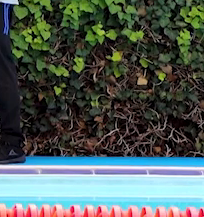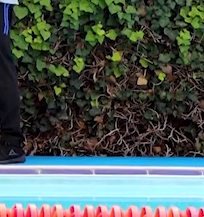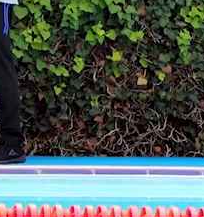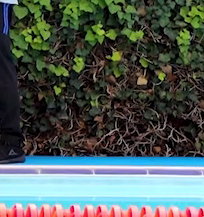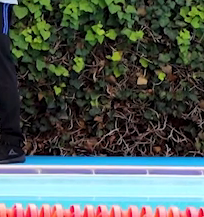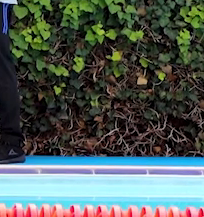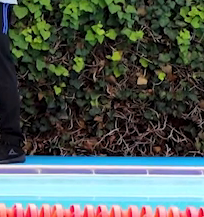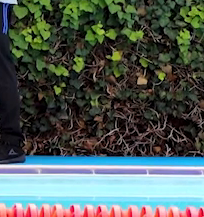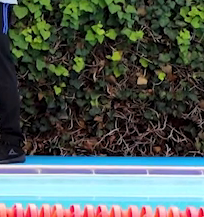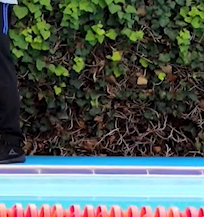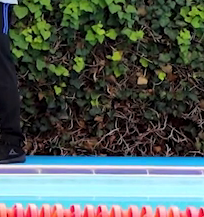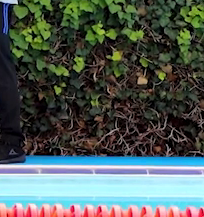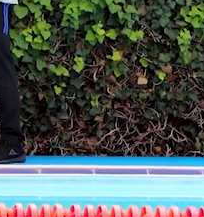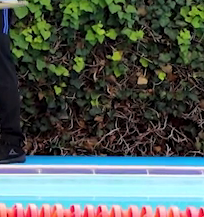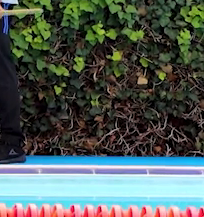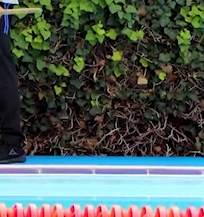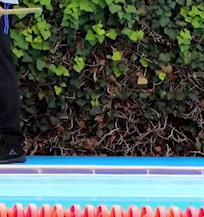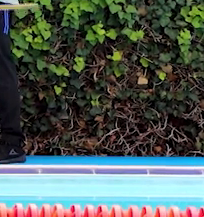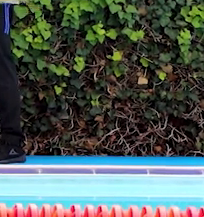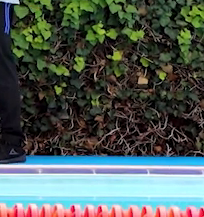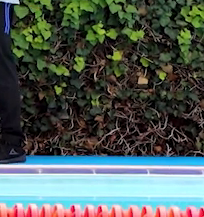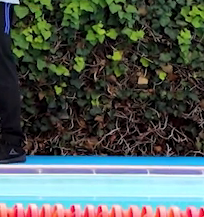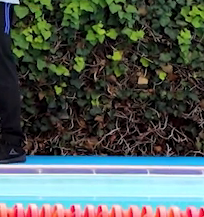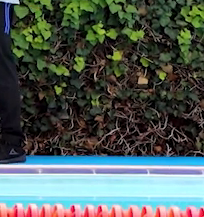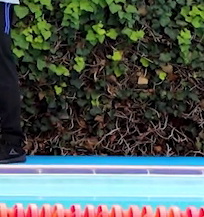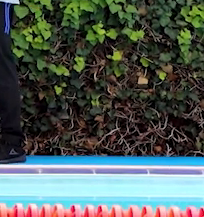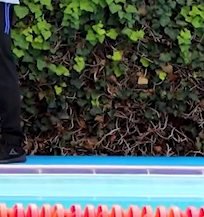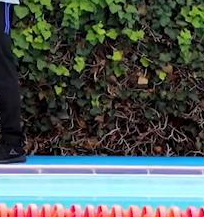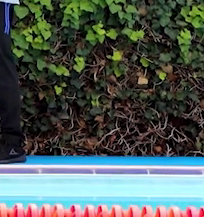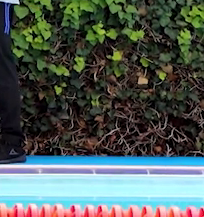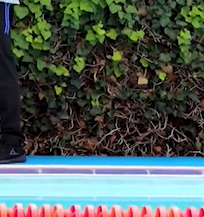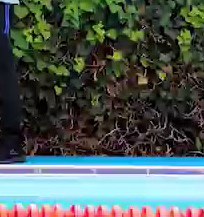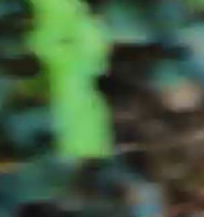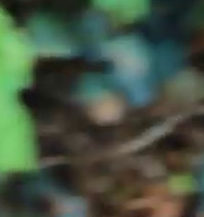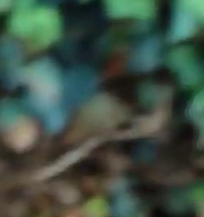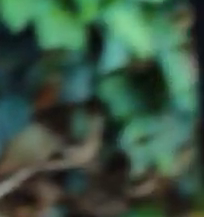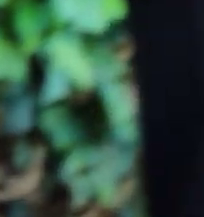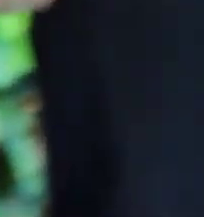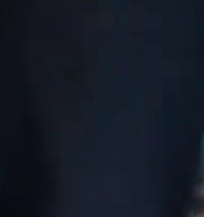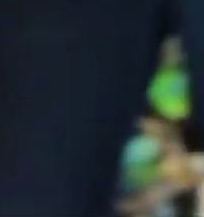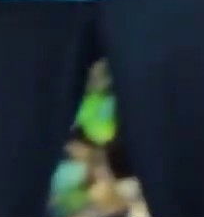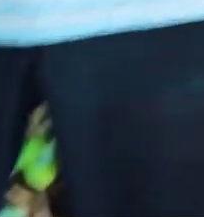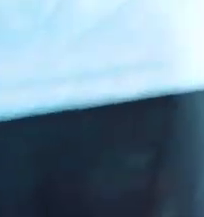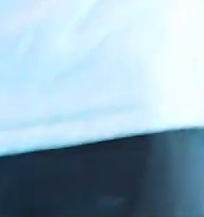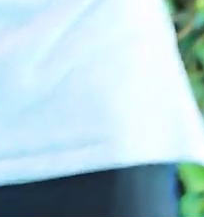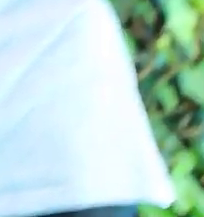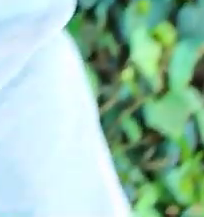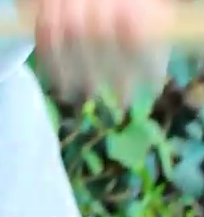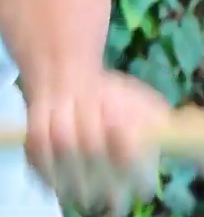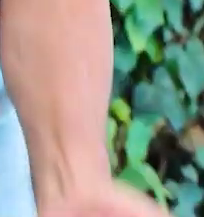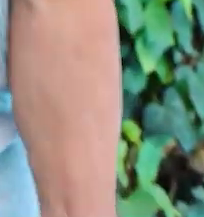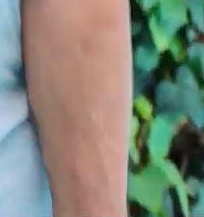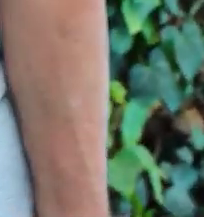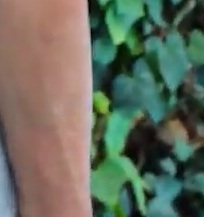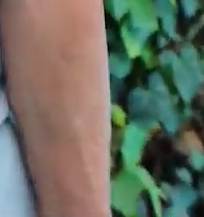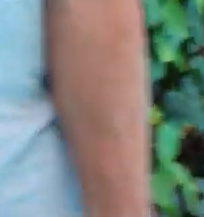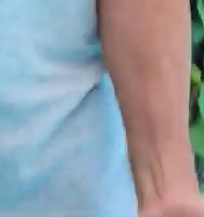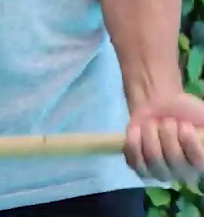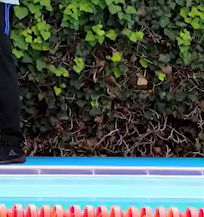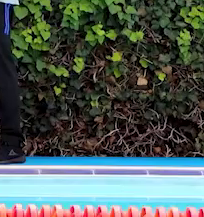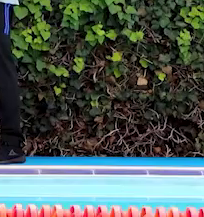nuestros pies bien fijos. Flexionamos a 90 grados y estiramos, flexionamos, estiramos.